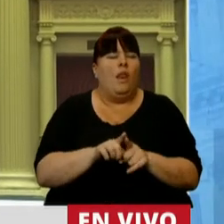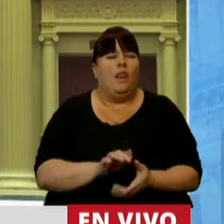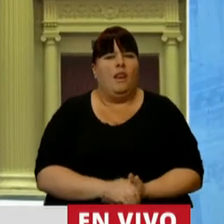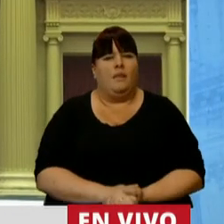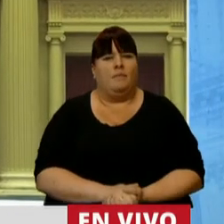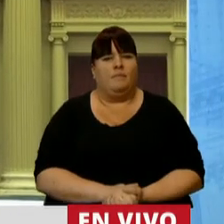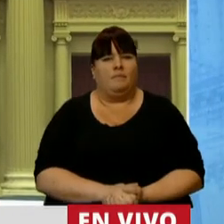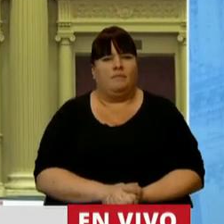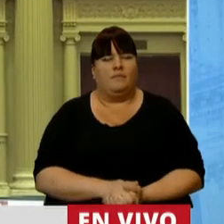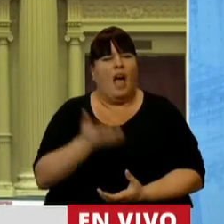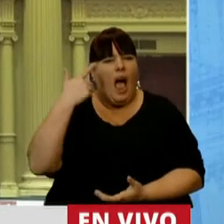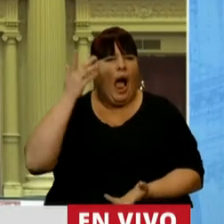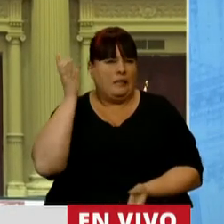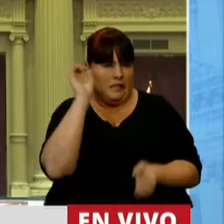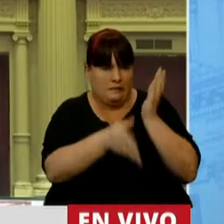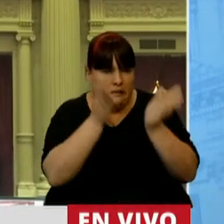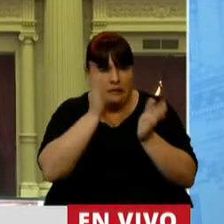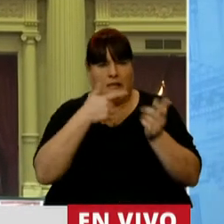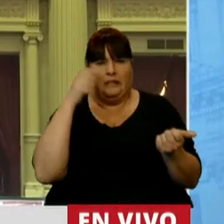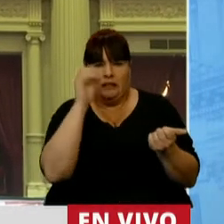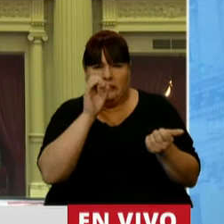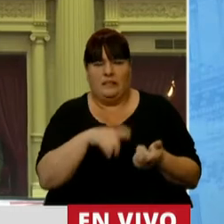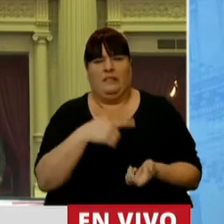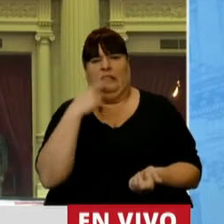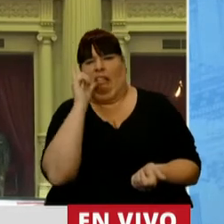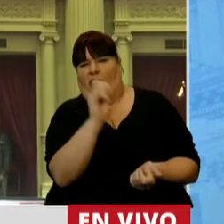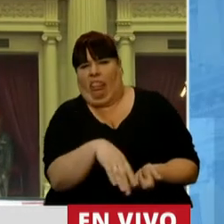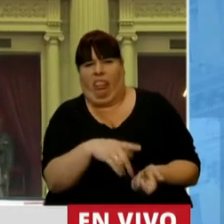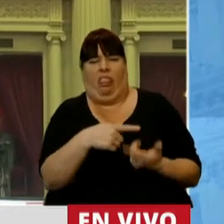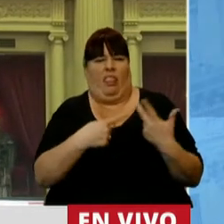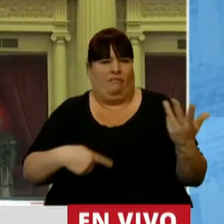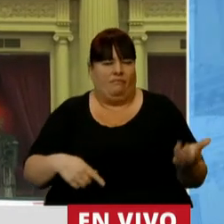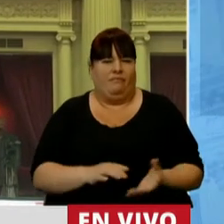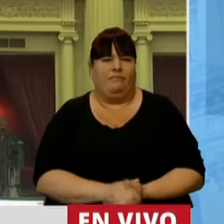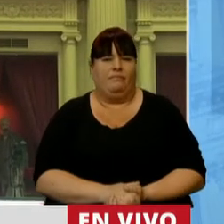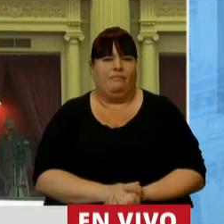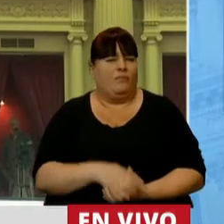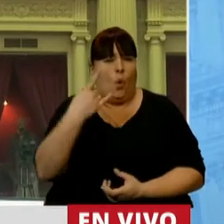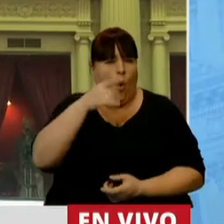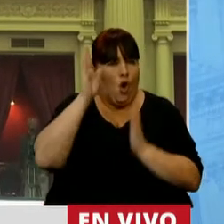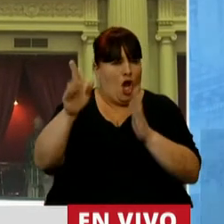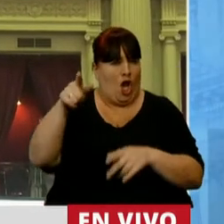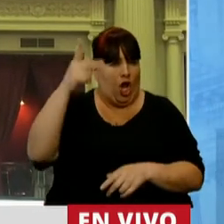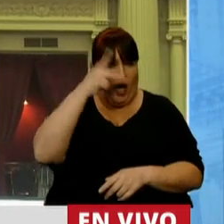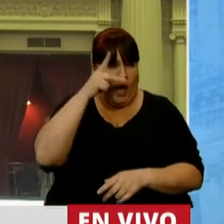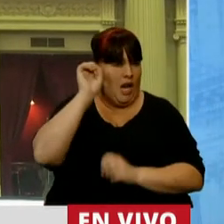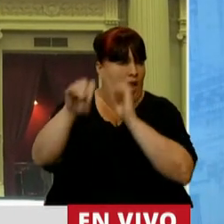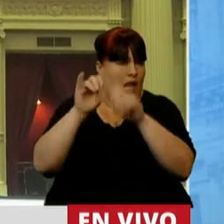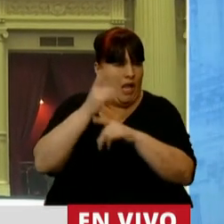apuleado, denostado como Néstor Kirchner